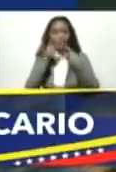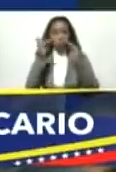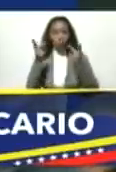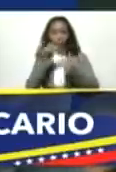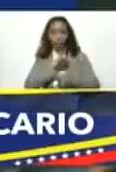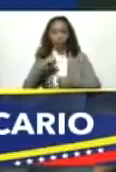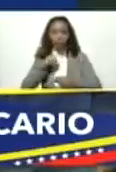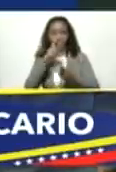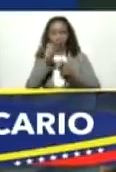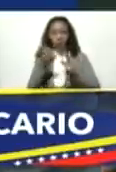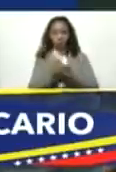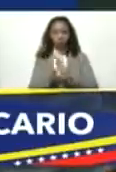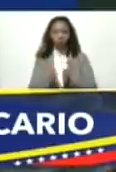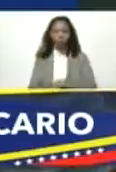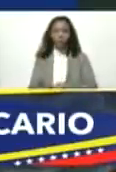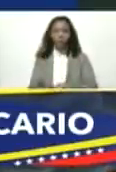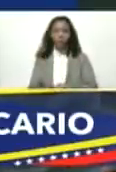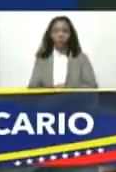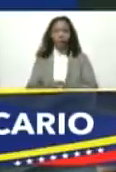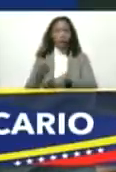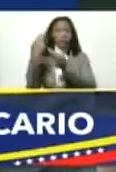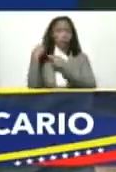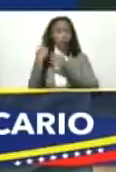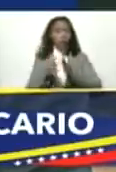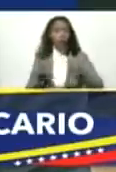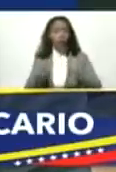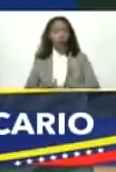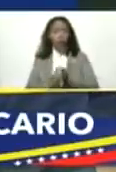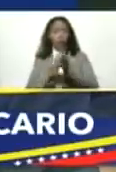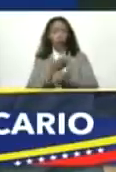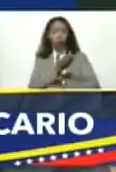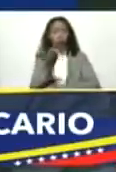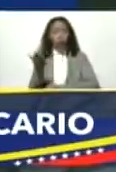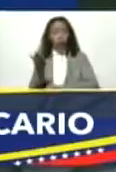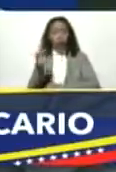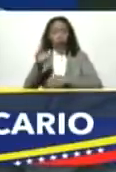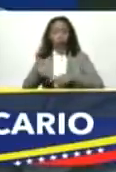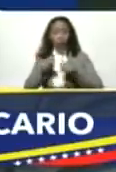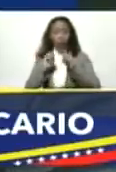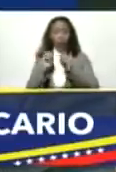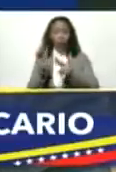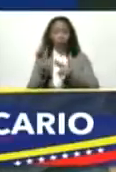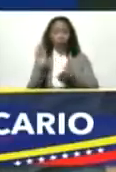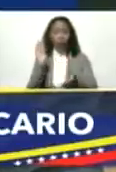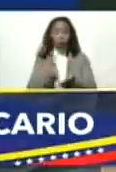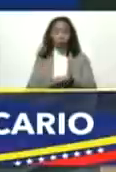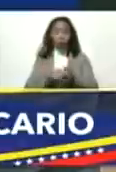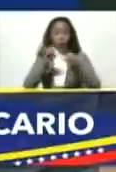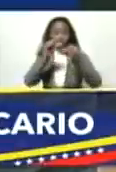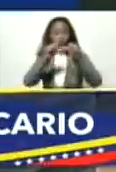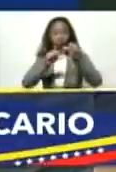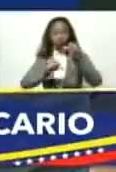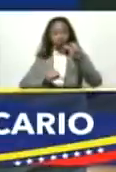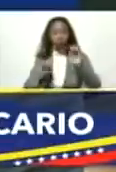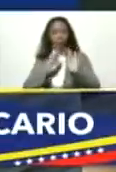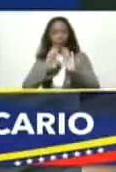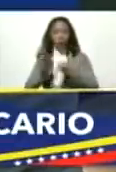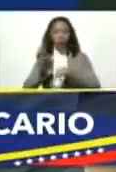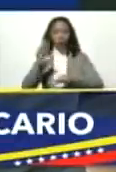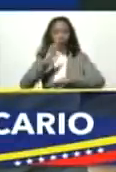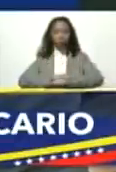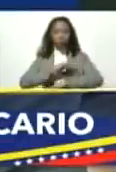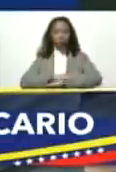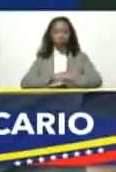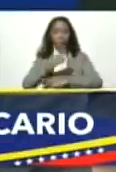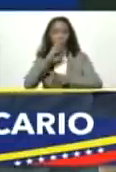es una responsabilidad muy grande dirigirme a ustedes en esta oportunidad con ocasión de revisar y apoyar la actuación de la